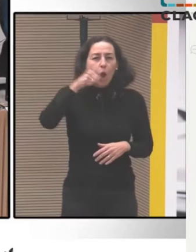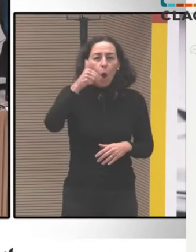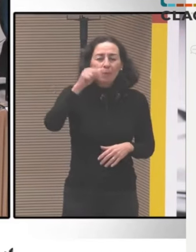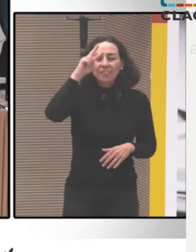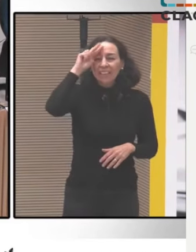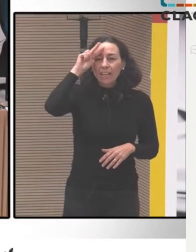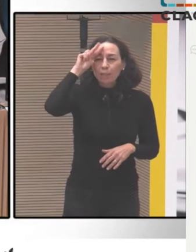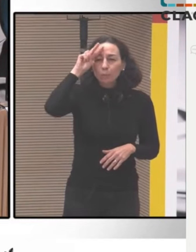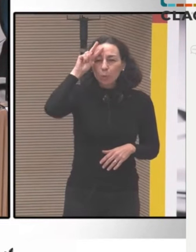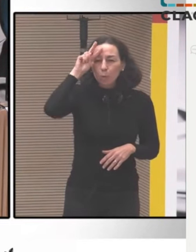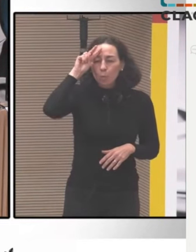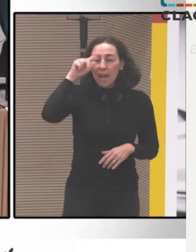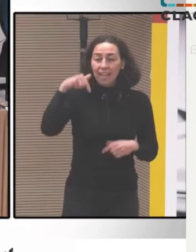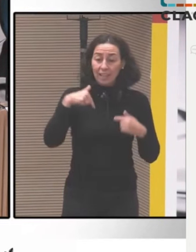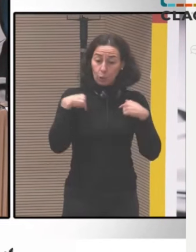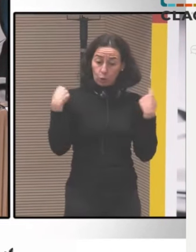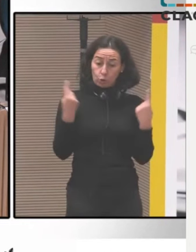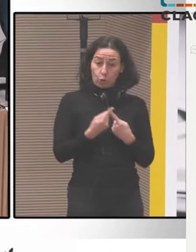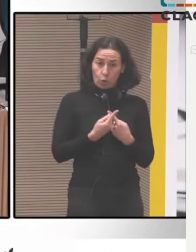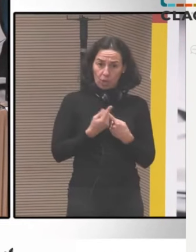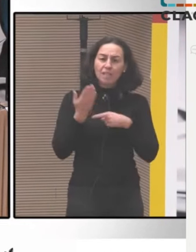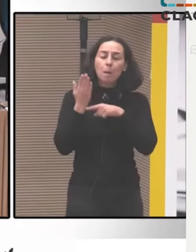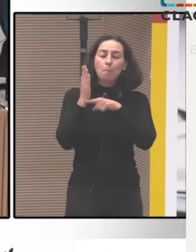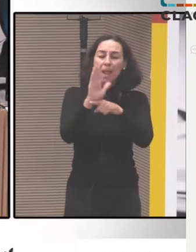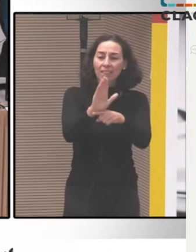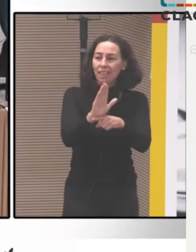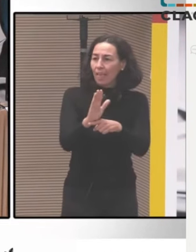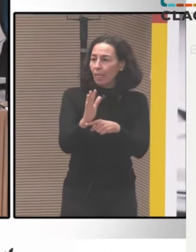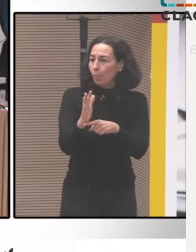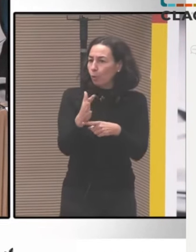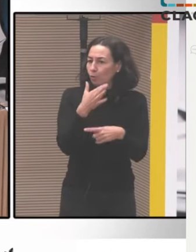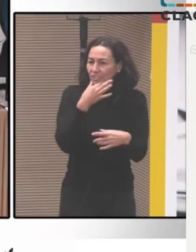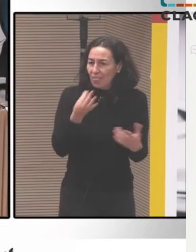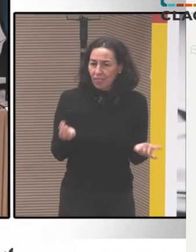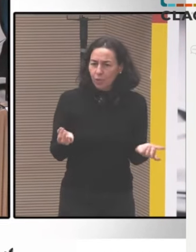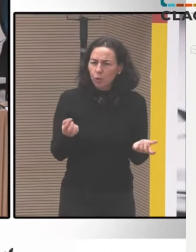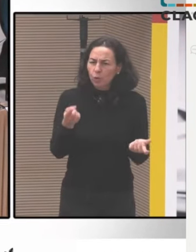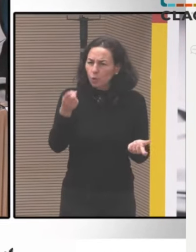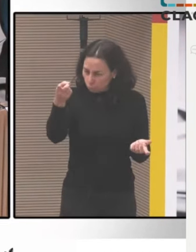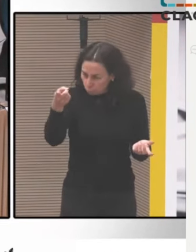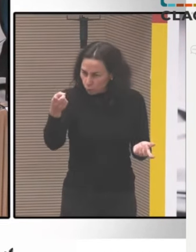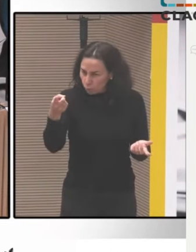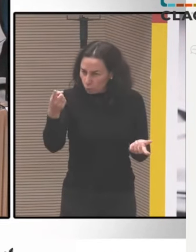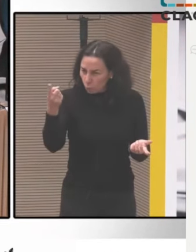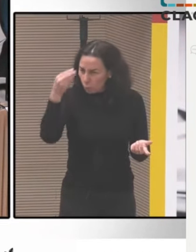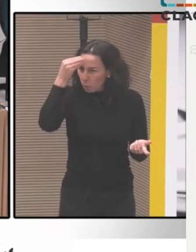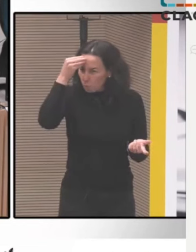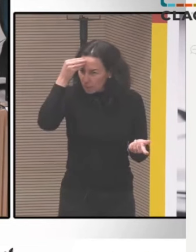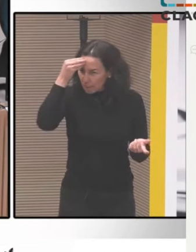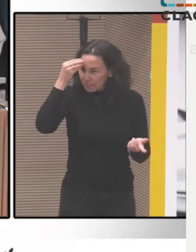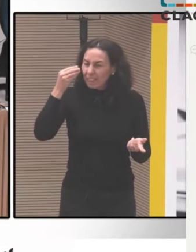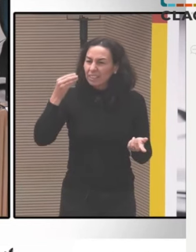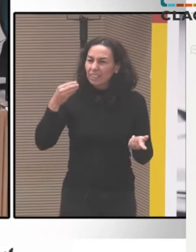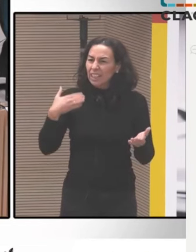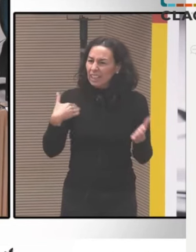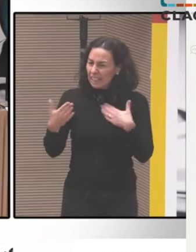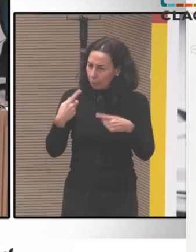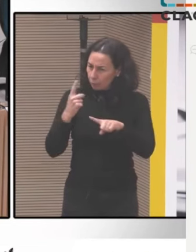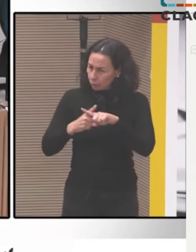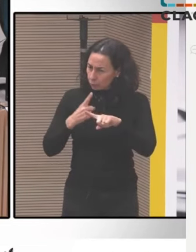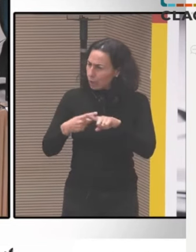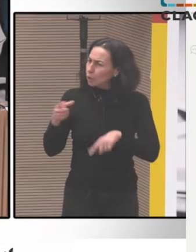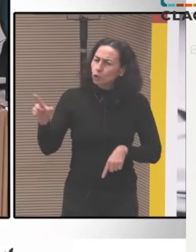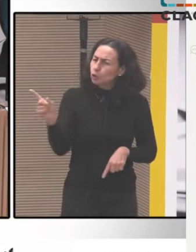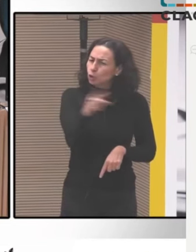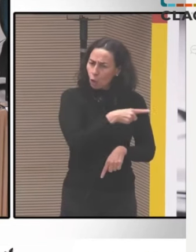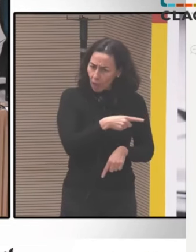contaminación del agua, contaminación del aire, que hace con que ellas planteen este proceso de